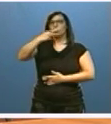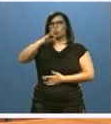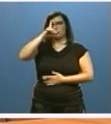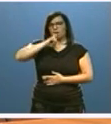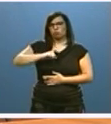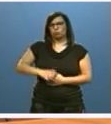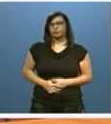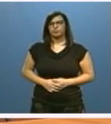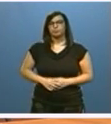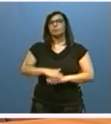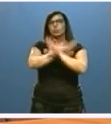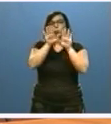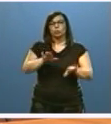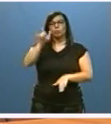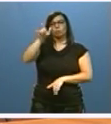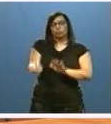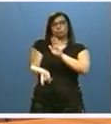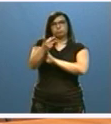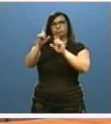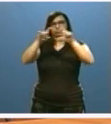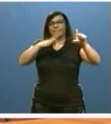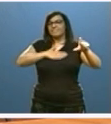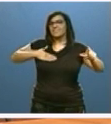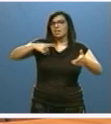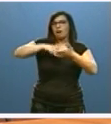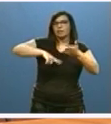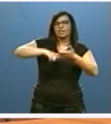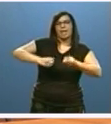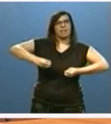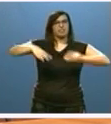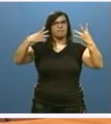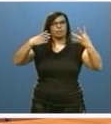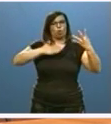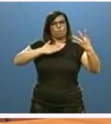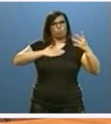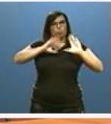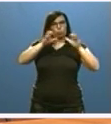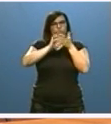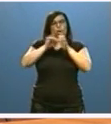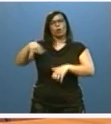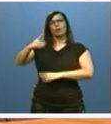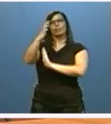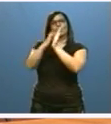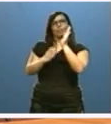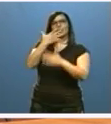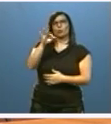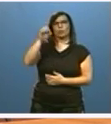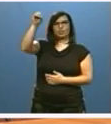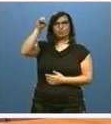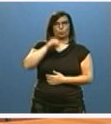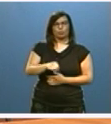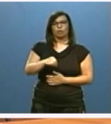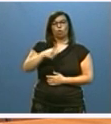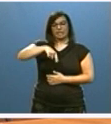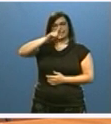Por último, el emprendedor que opte por el arrendamiento en los edificios empresariales propiedad de la Junta tendrá una rebaja del 50% durante